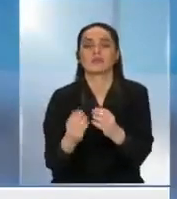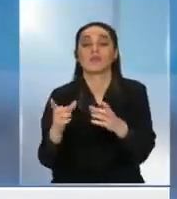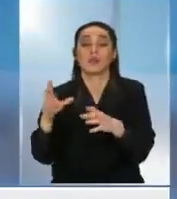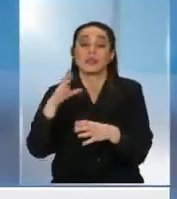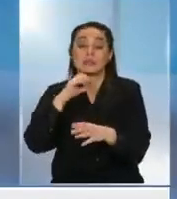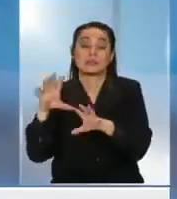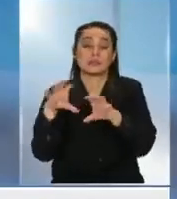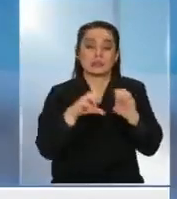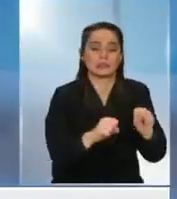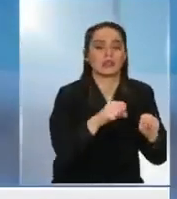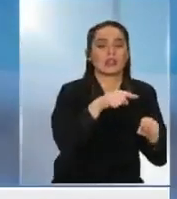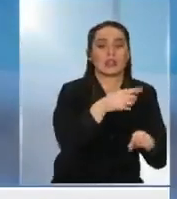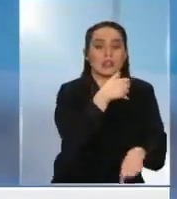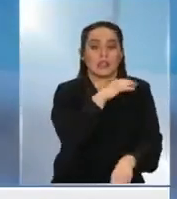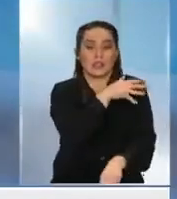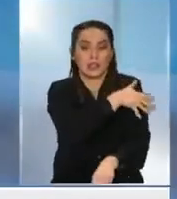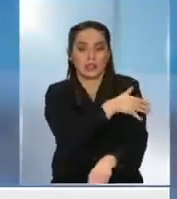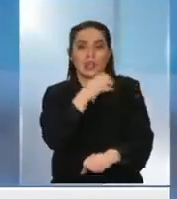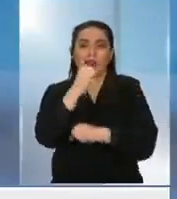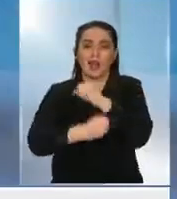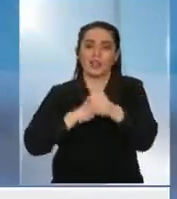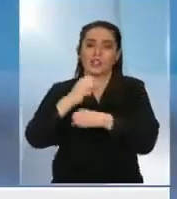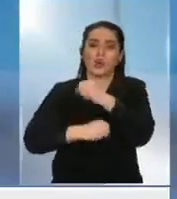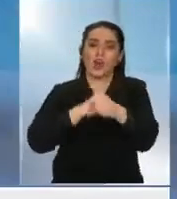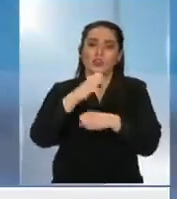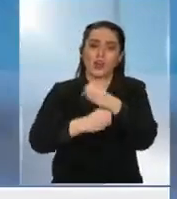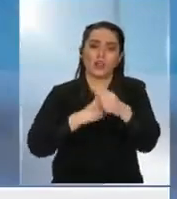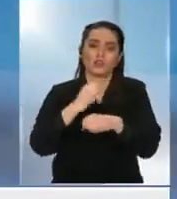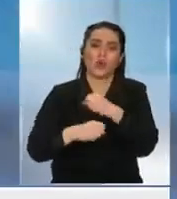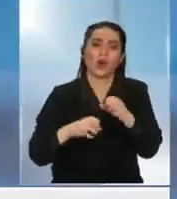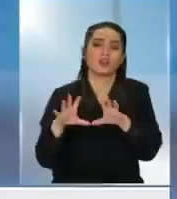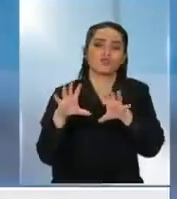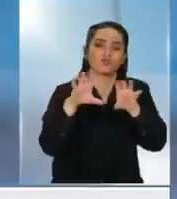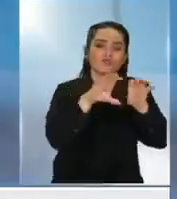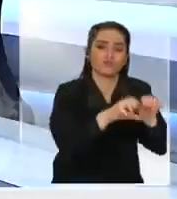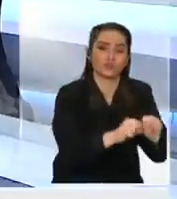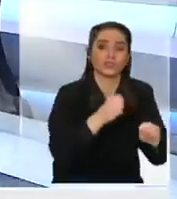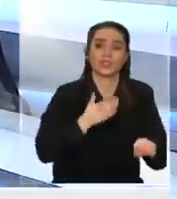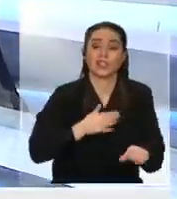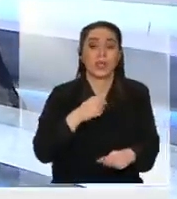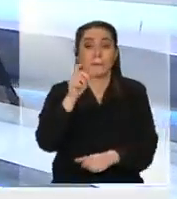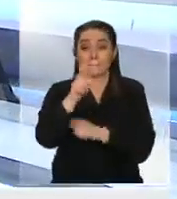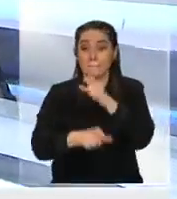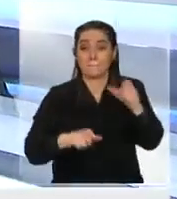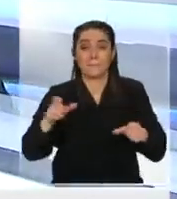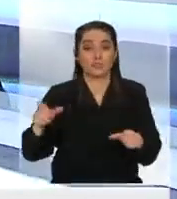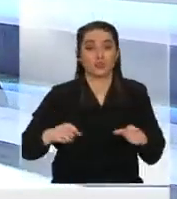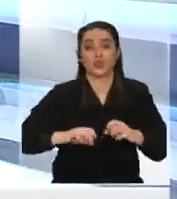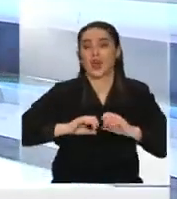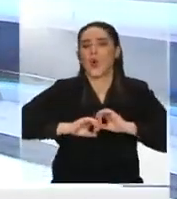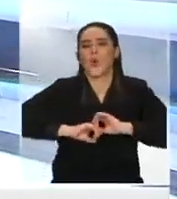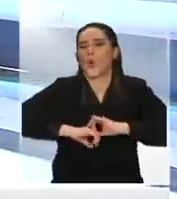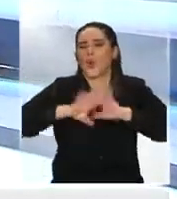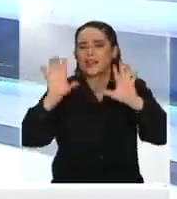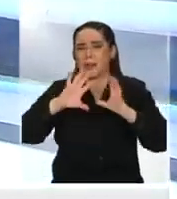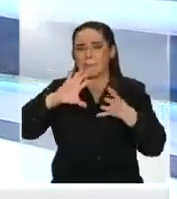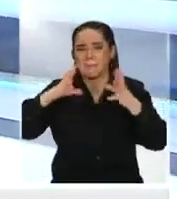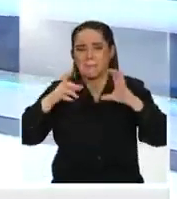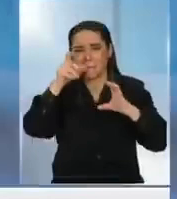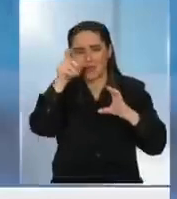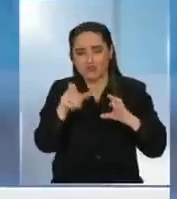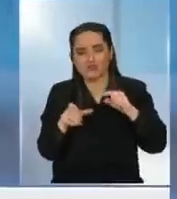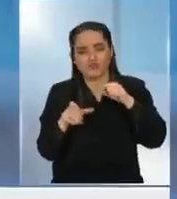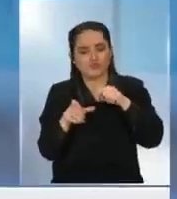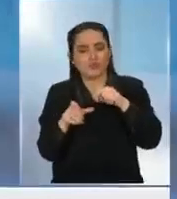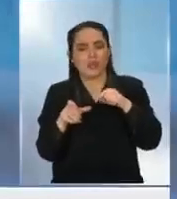varias décadas de ocupación ilegal que tiene por objeto silenciar a todo aquel que en el mundo ataque las